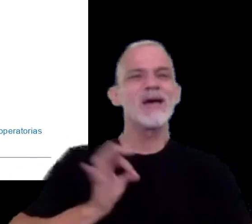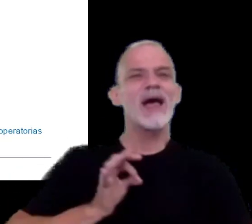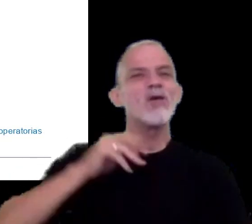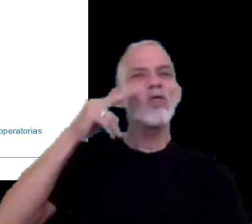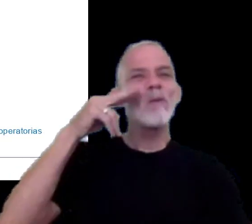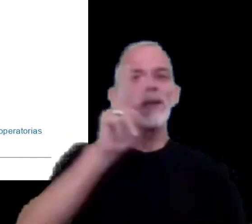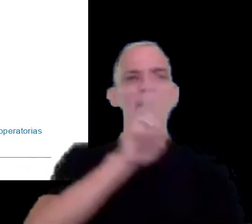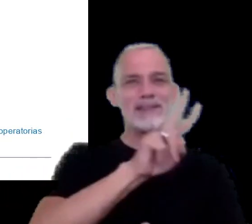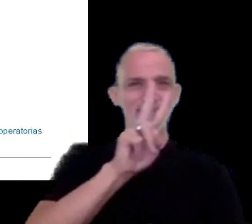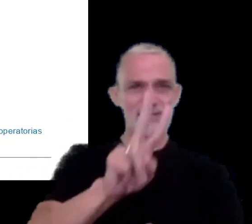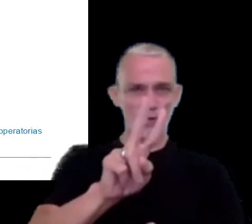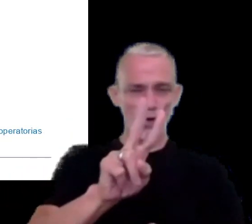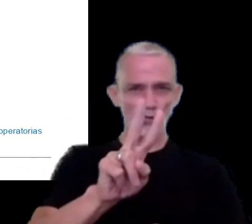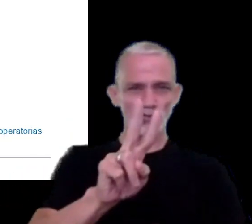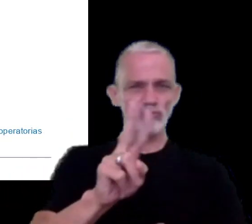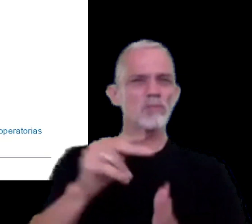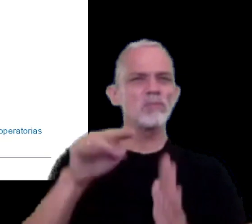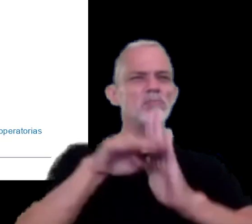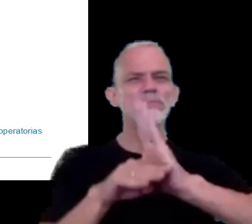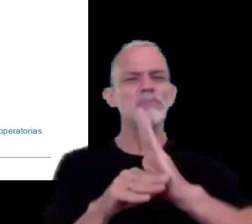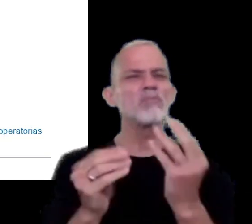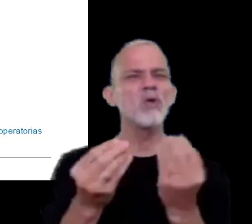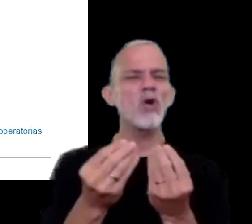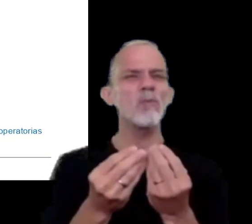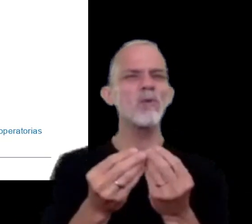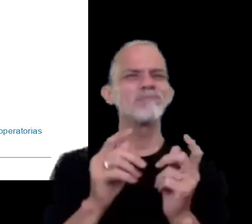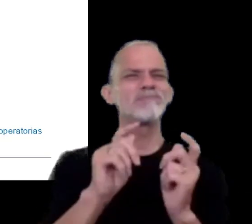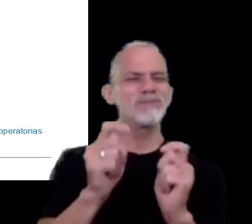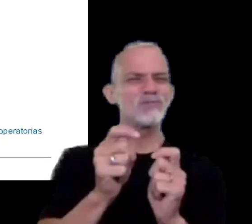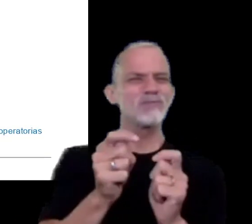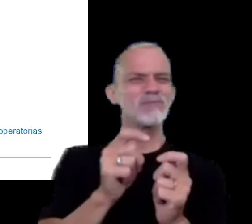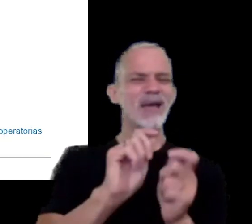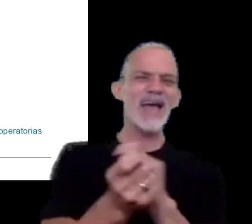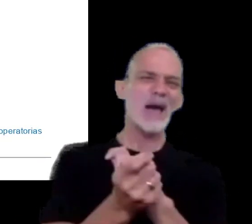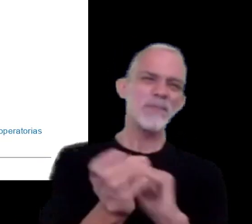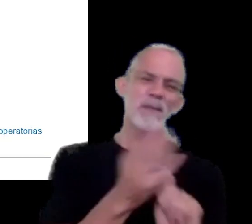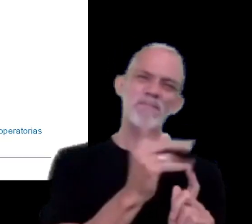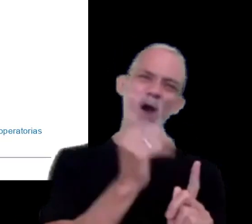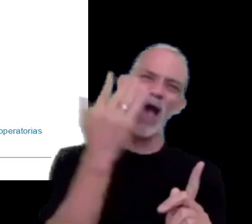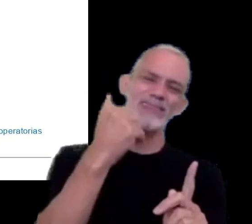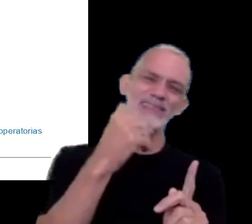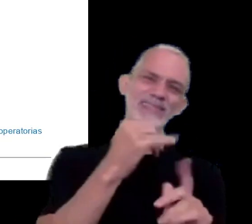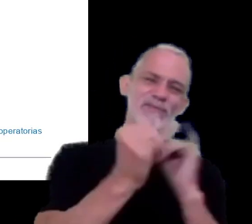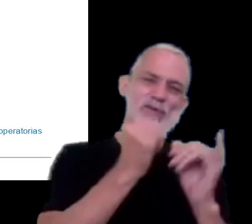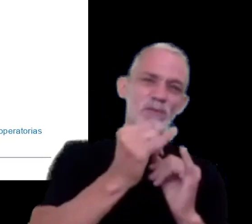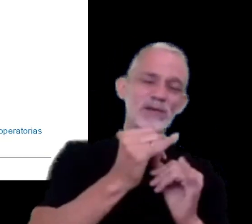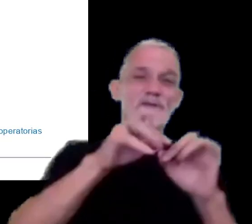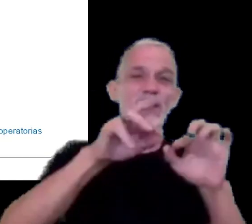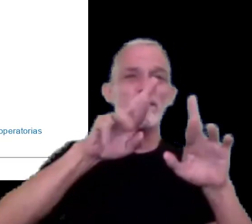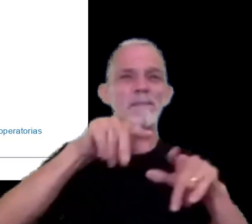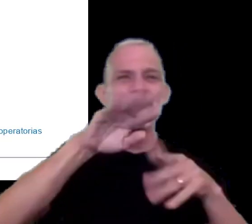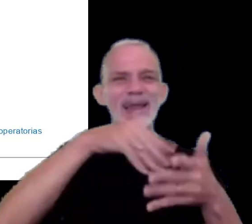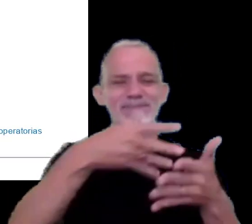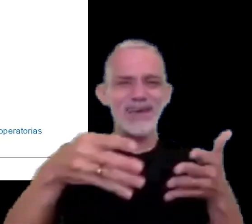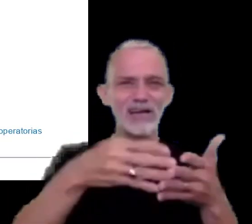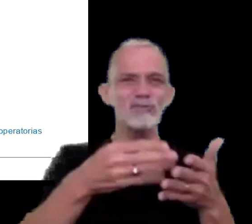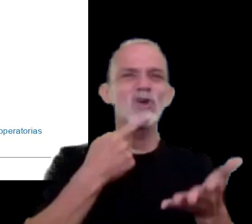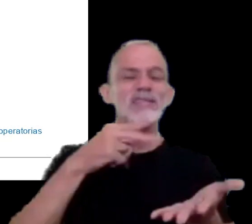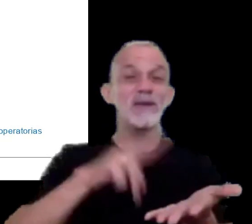que es un régimen que reemplazó el régimen de información de planificaciones tributarias